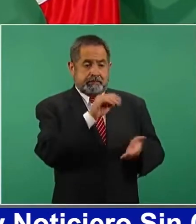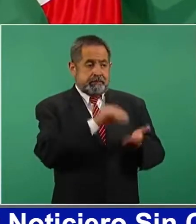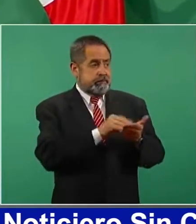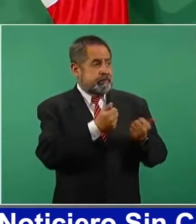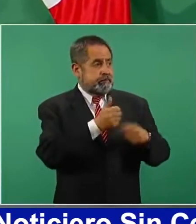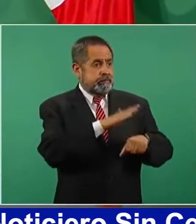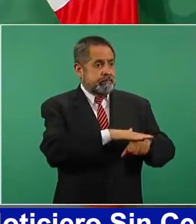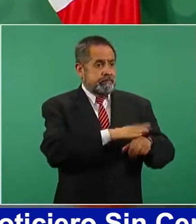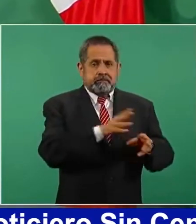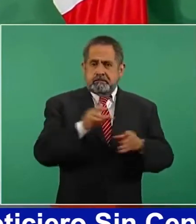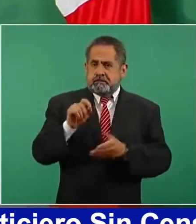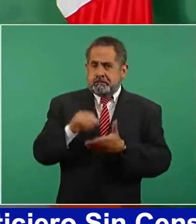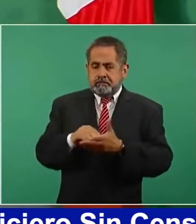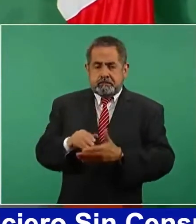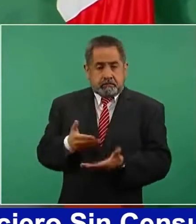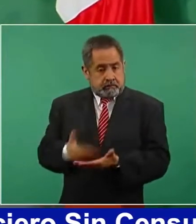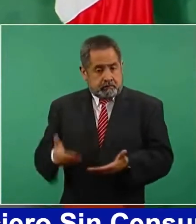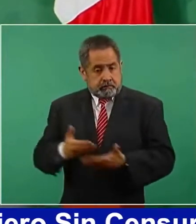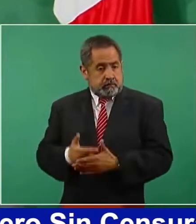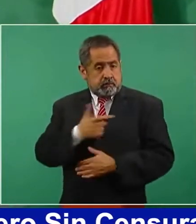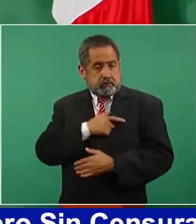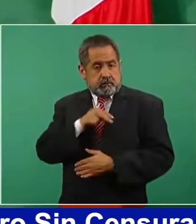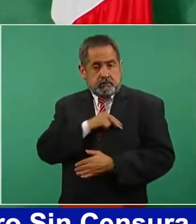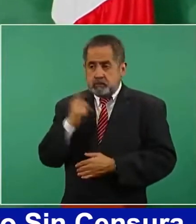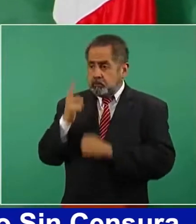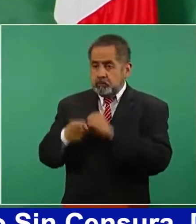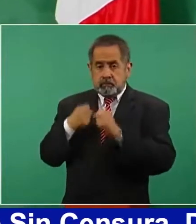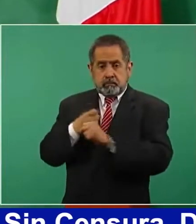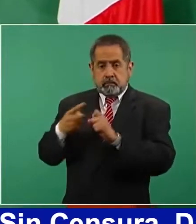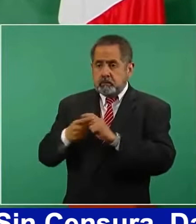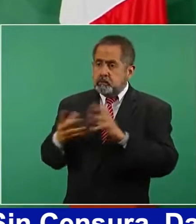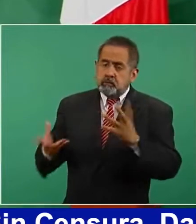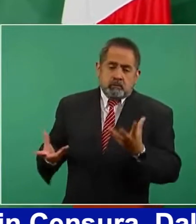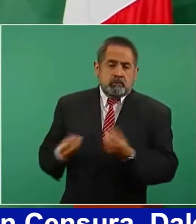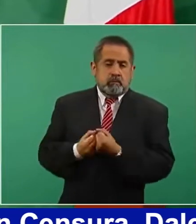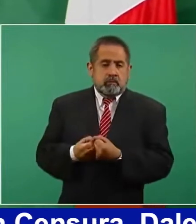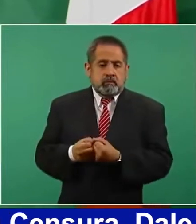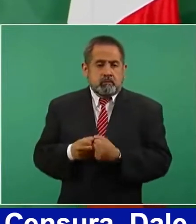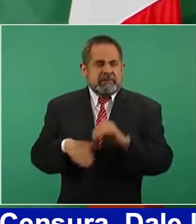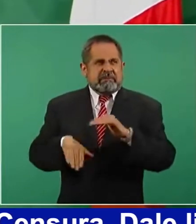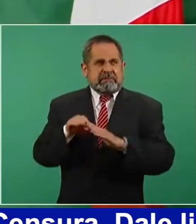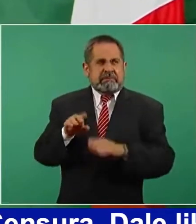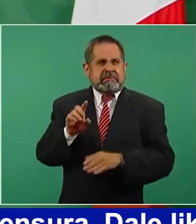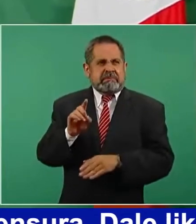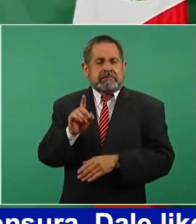¿Cuántos efectivos tiene la Guardia Nacional? En un año y medio. Casi 100 mil.